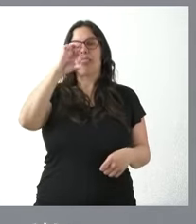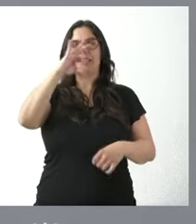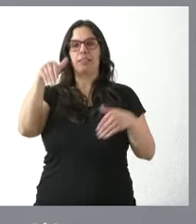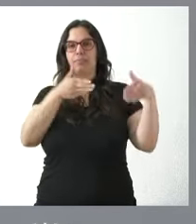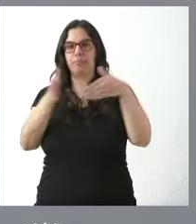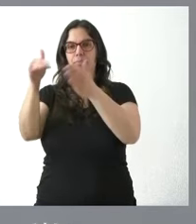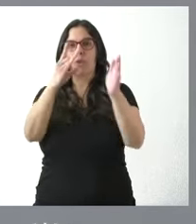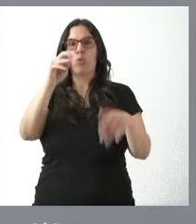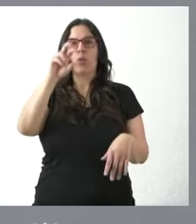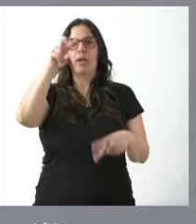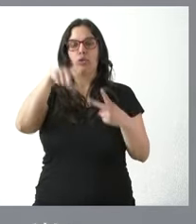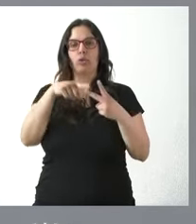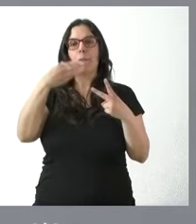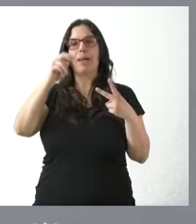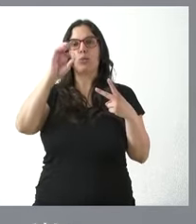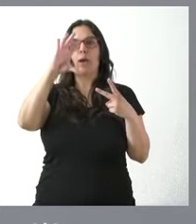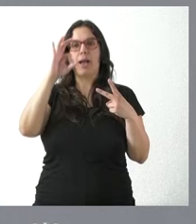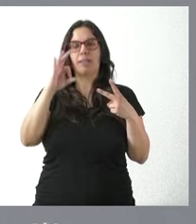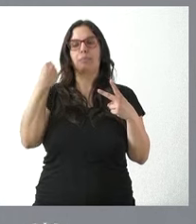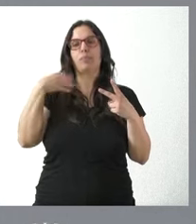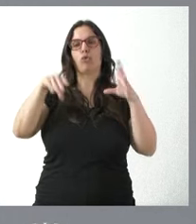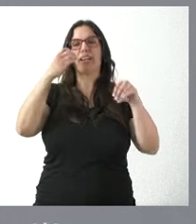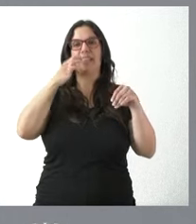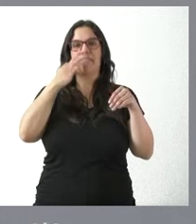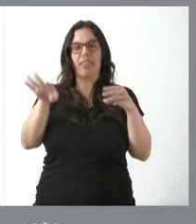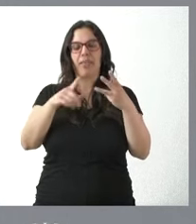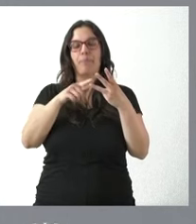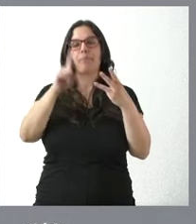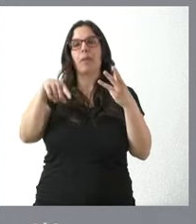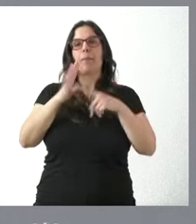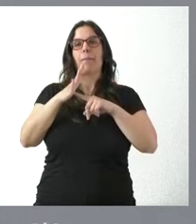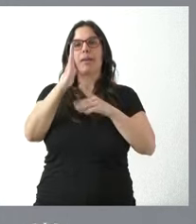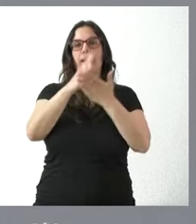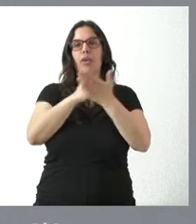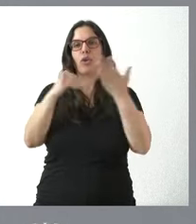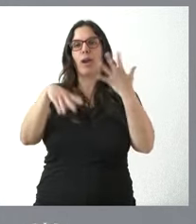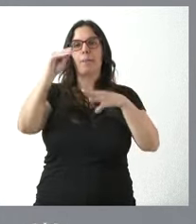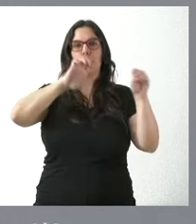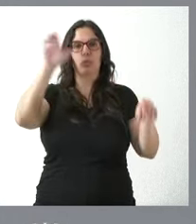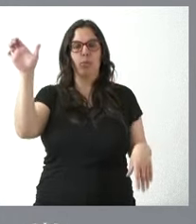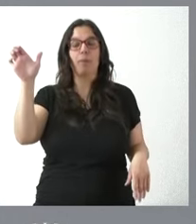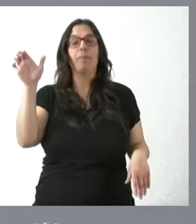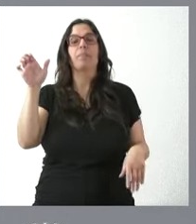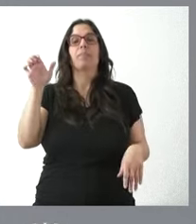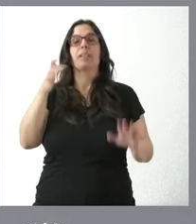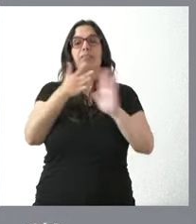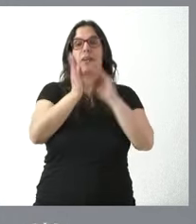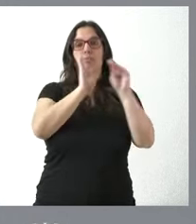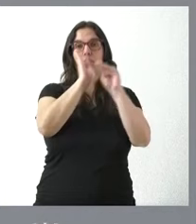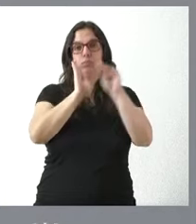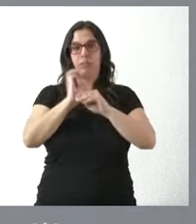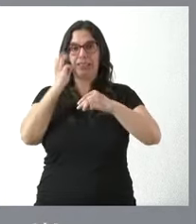del Parque Natural de las Batuecas Sierra de Francia y del Parque Regional de Picos de Europa. Son, por tanto, tres subvenciones.